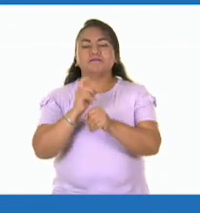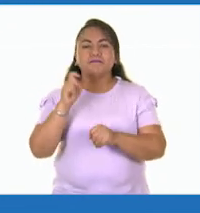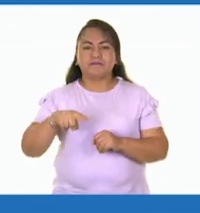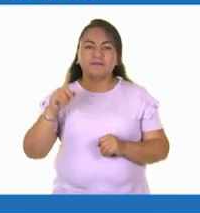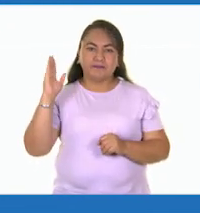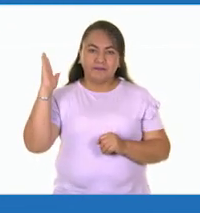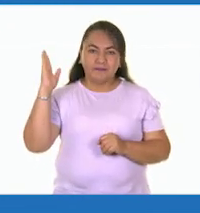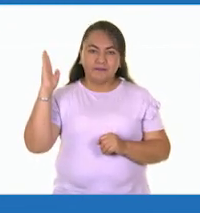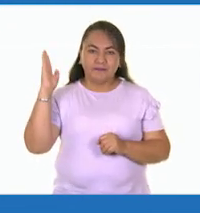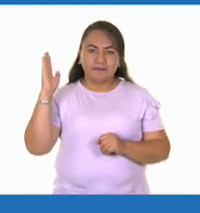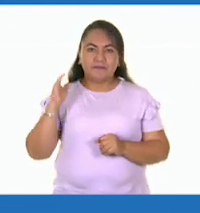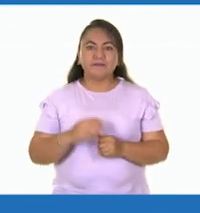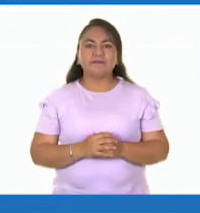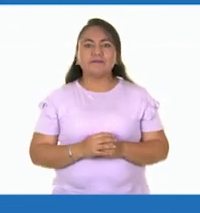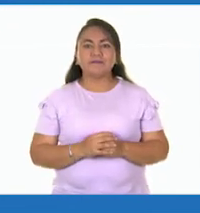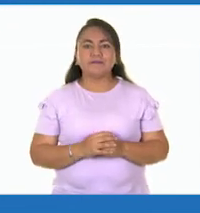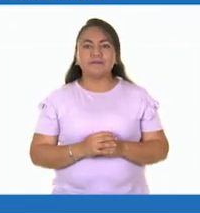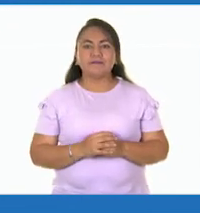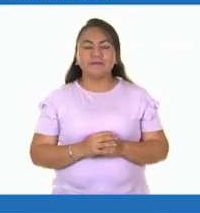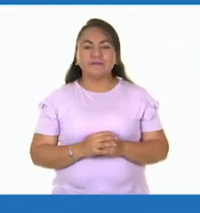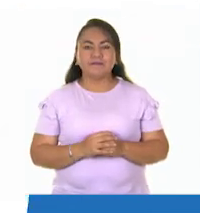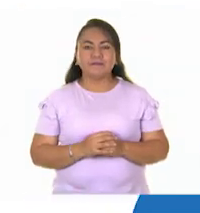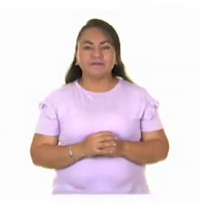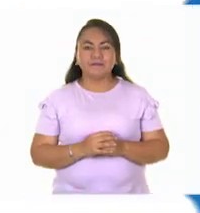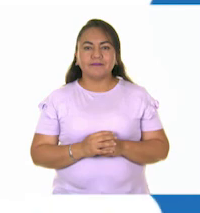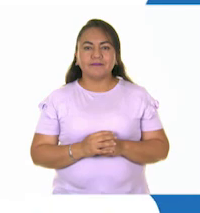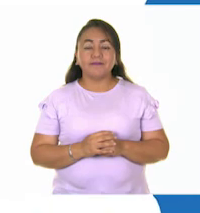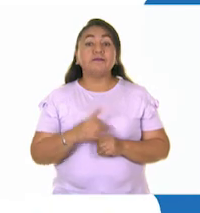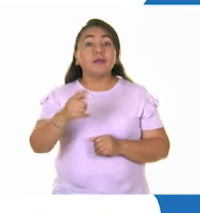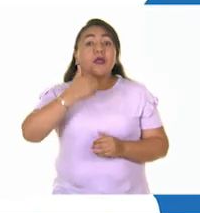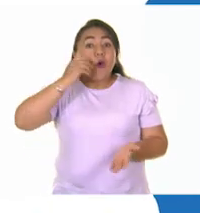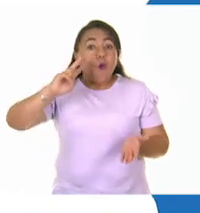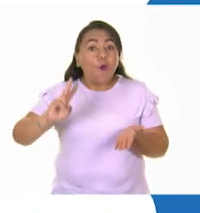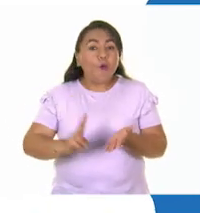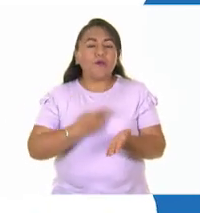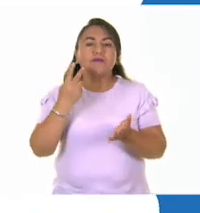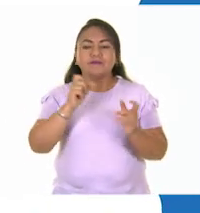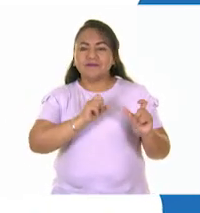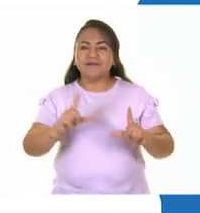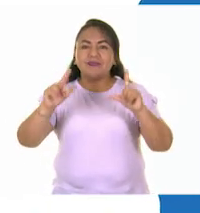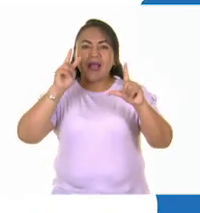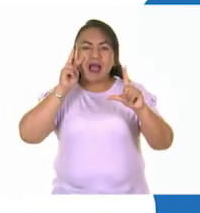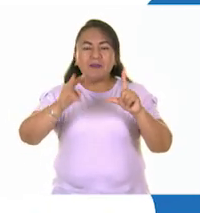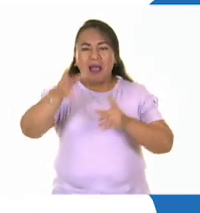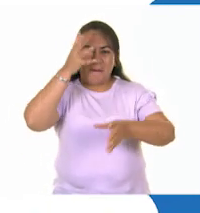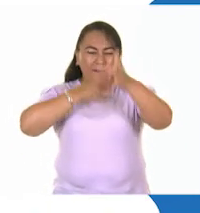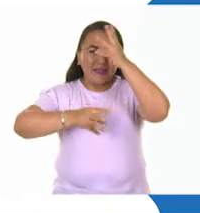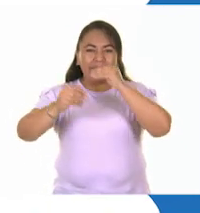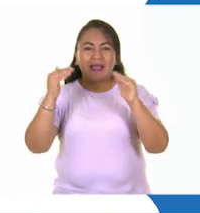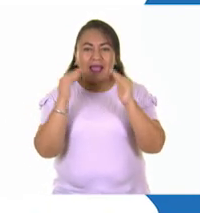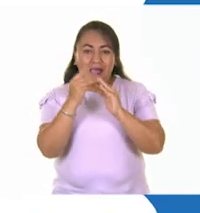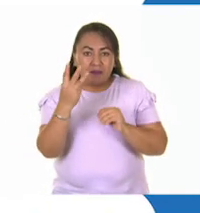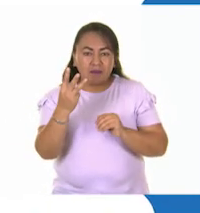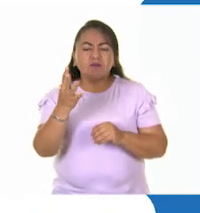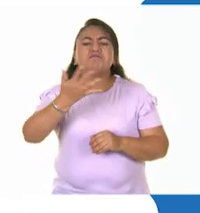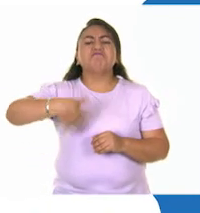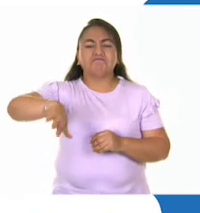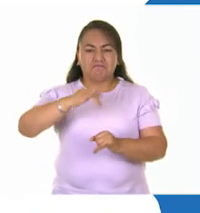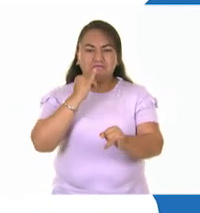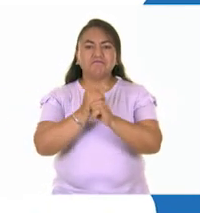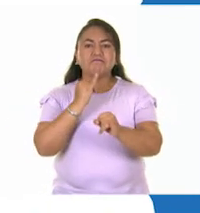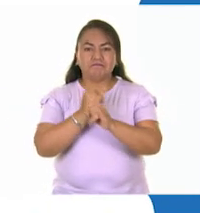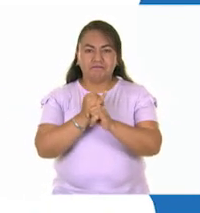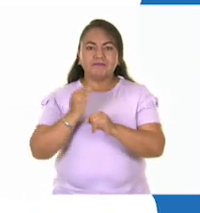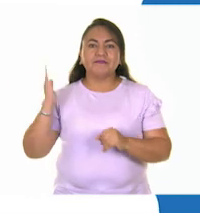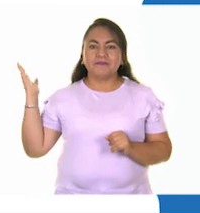.cep.gob.mx. Si quieres volver a ver los programas de Aprende en Casa 3, los puedes encontrar en la siguiente